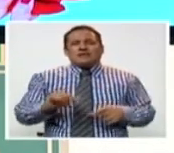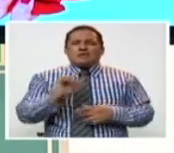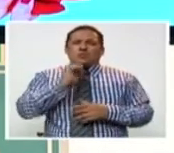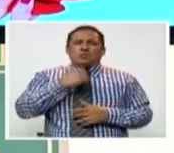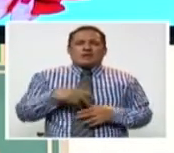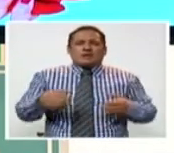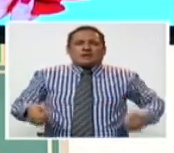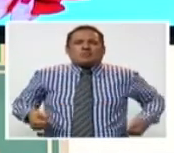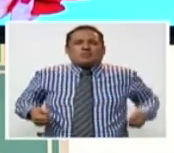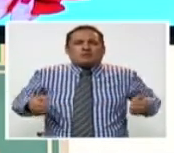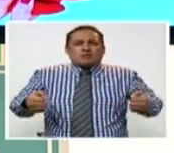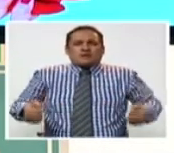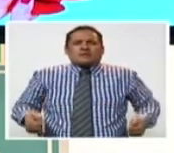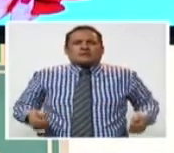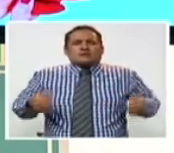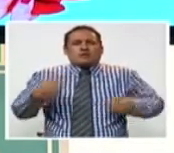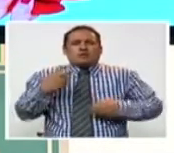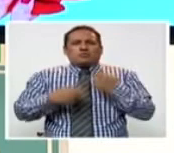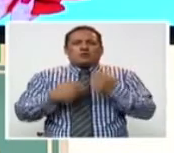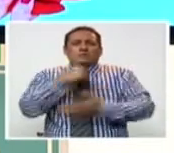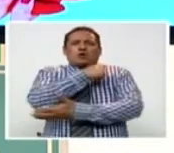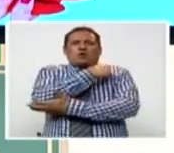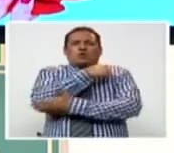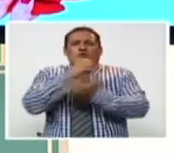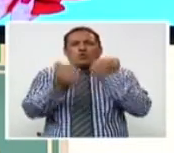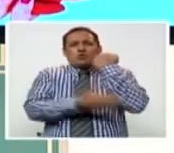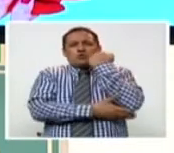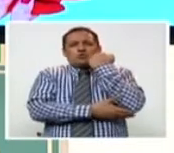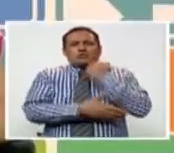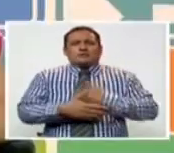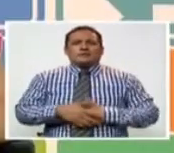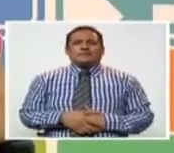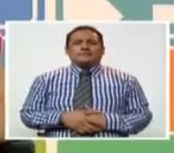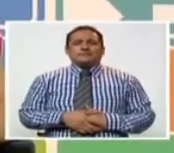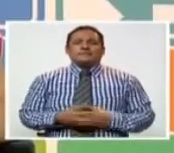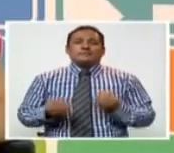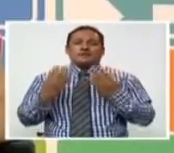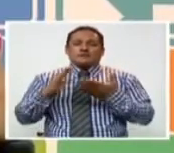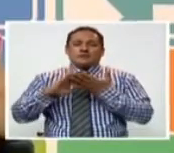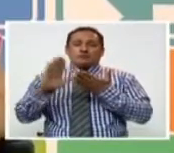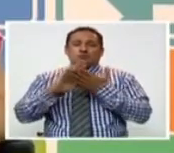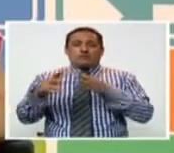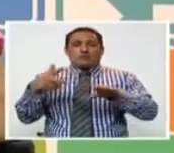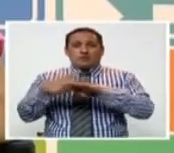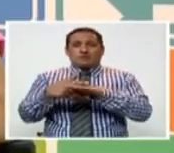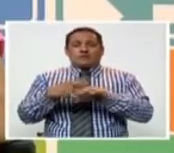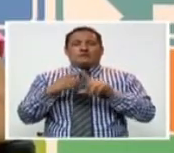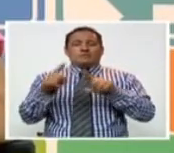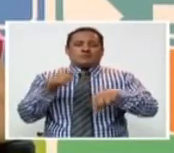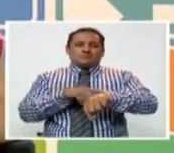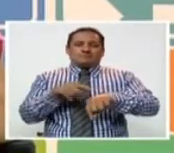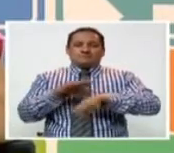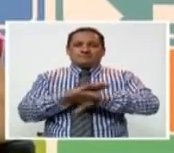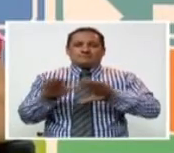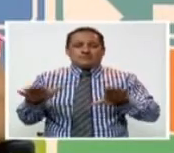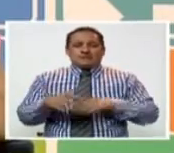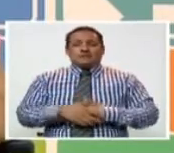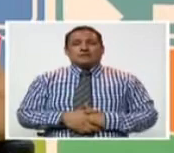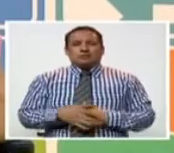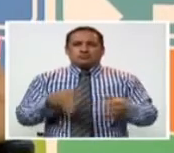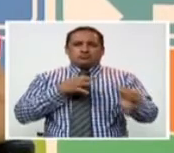ya comienza con las muletas, o comienza con el problema de los codos. Bueno, doctor, ya tenemos que despedirnos interesantísima. De verdad,